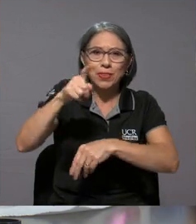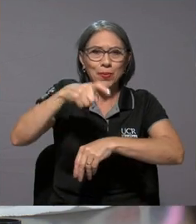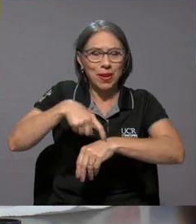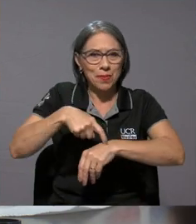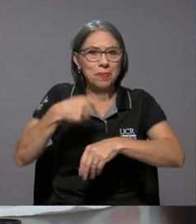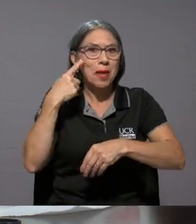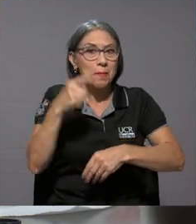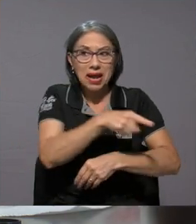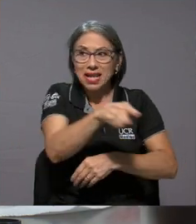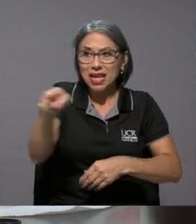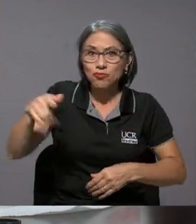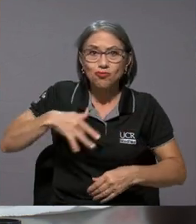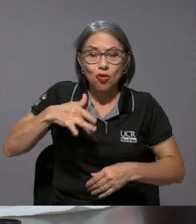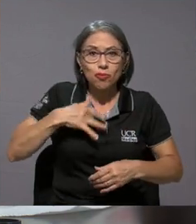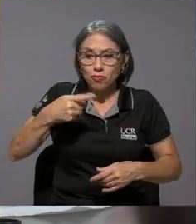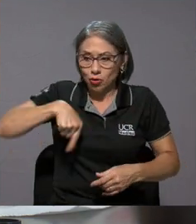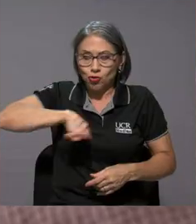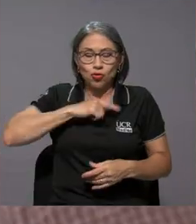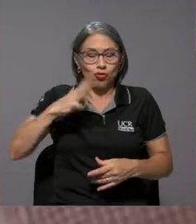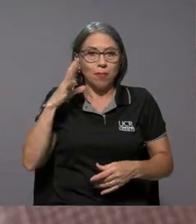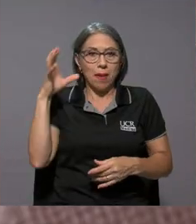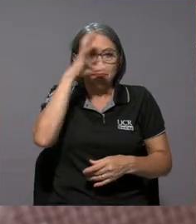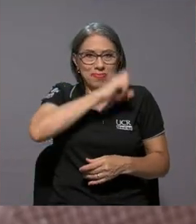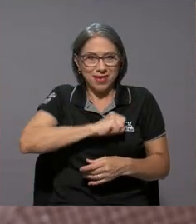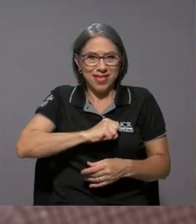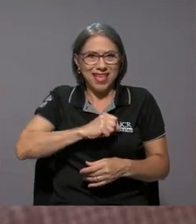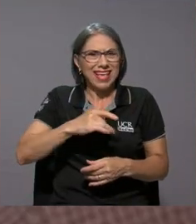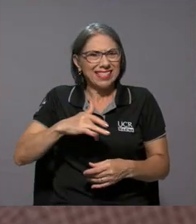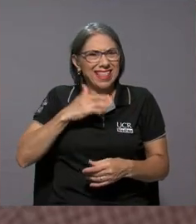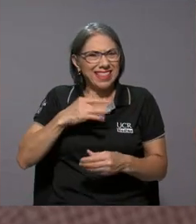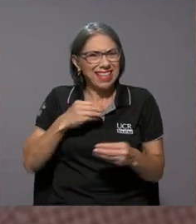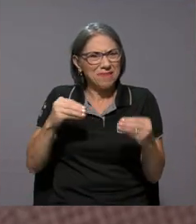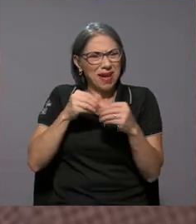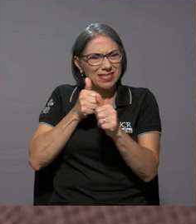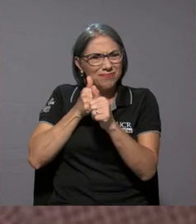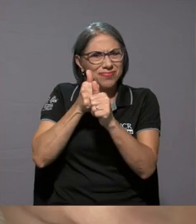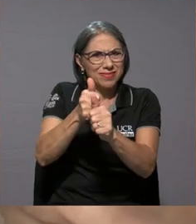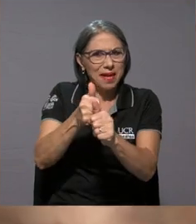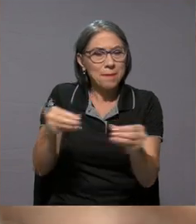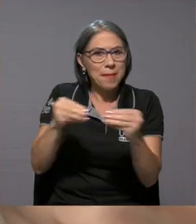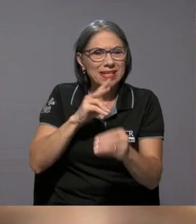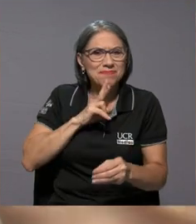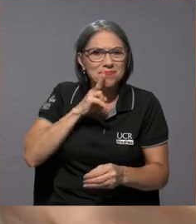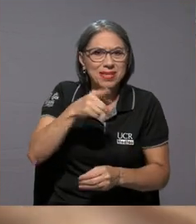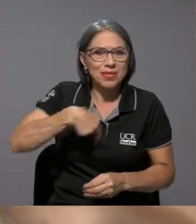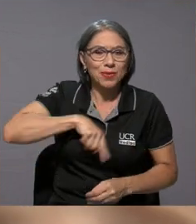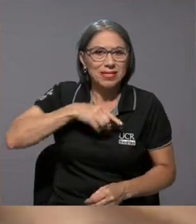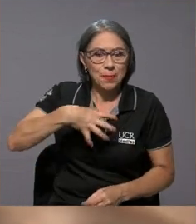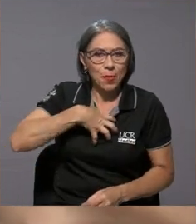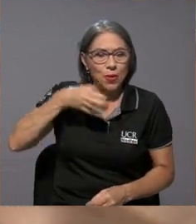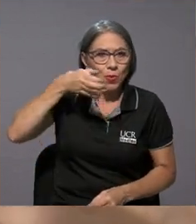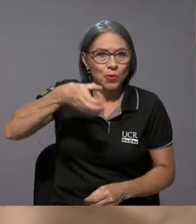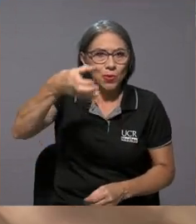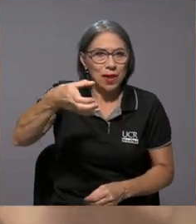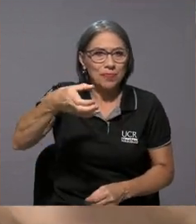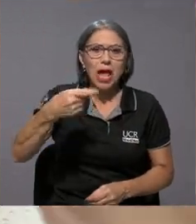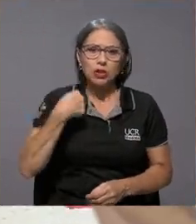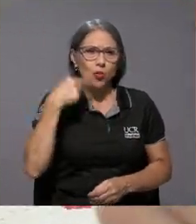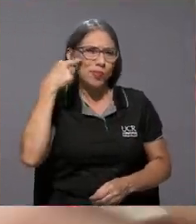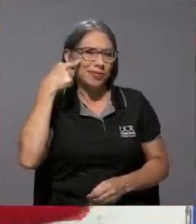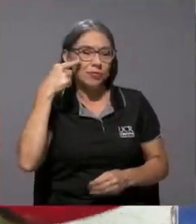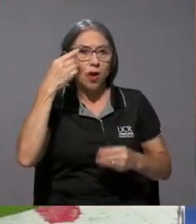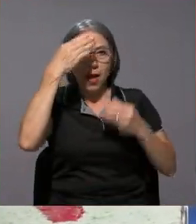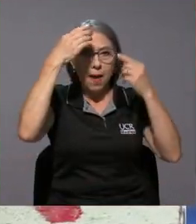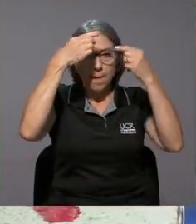sensibilizarnos más y apegarnos más a lo que es más auténtico en nuestra cultura. Me parece a mí que las máscaras boruca en realidad